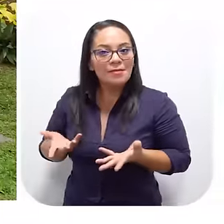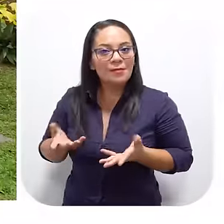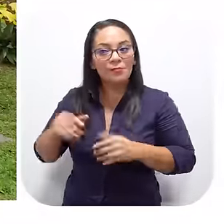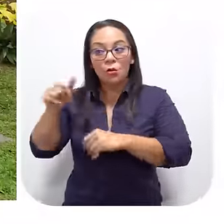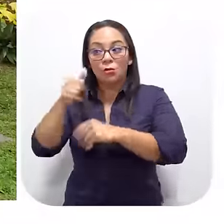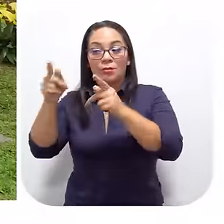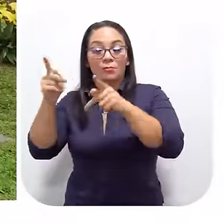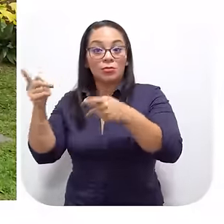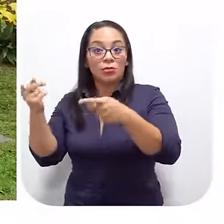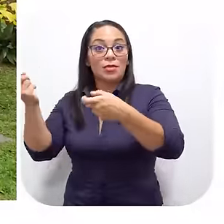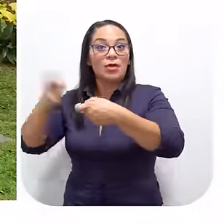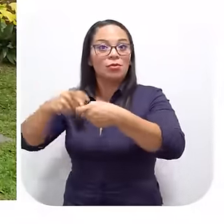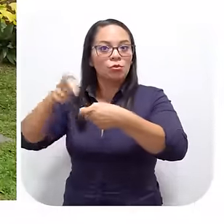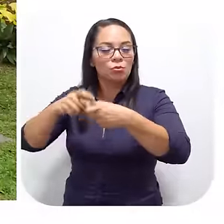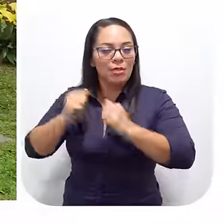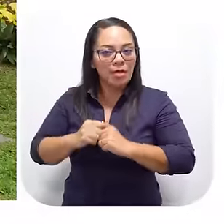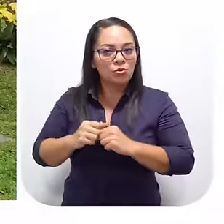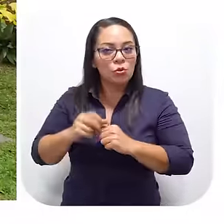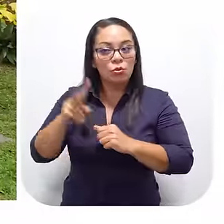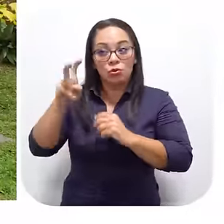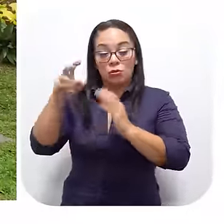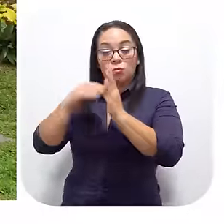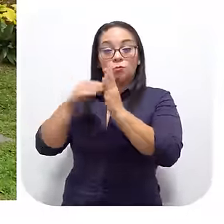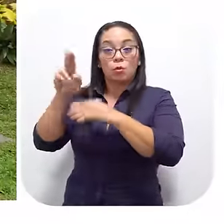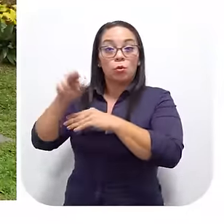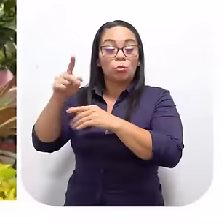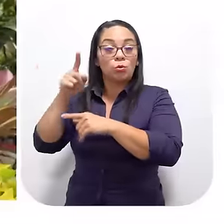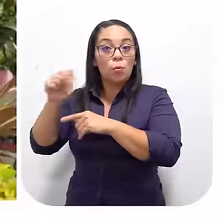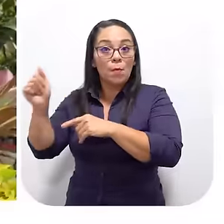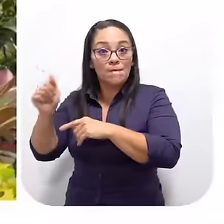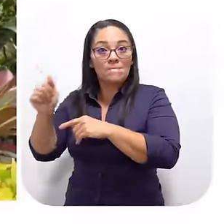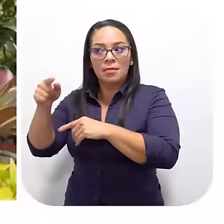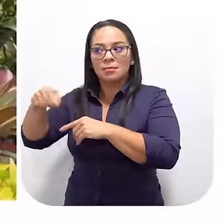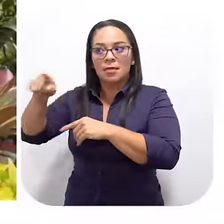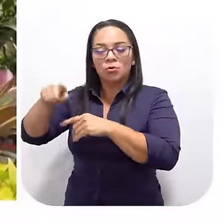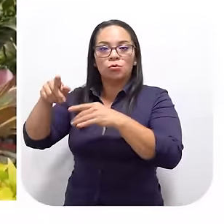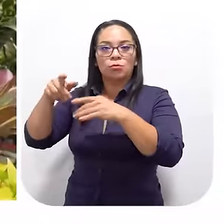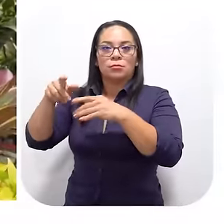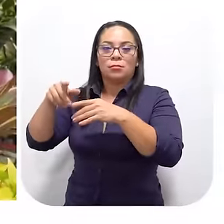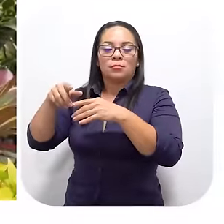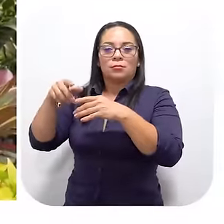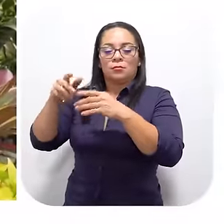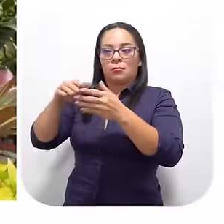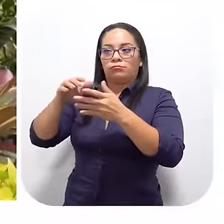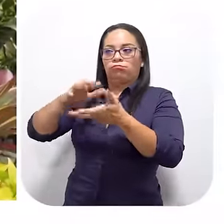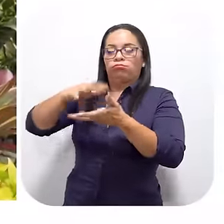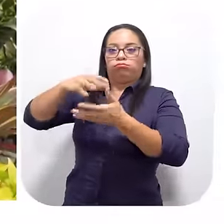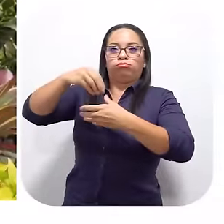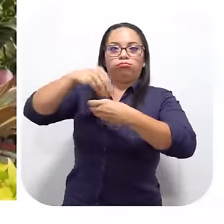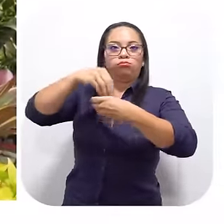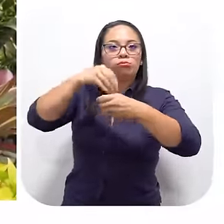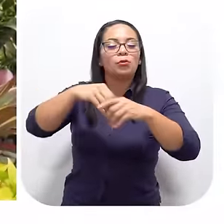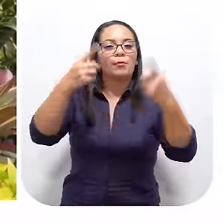ustedes Y los otros asociados Ganándose 200 mil pesos Al mes Para comer Pudieron